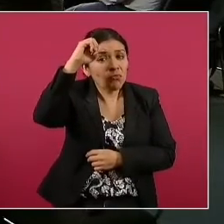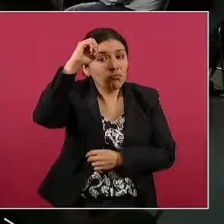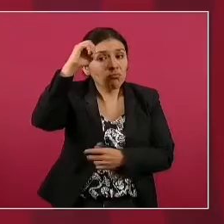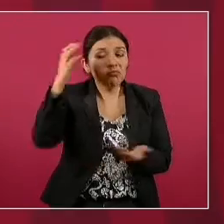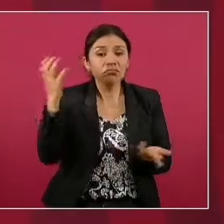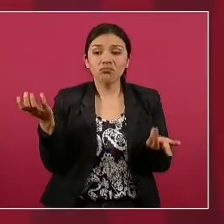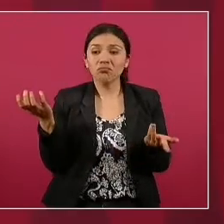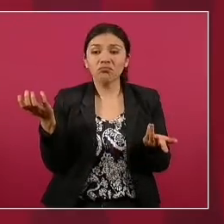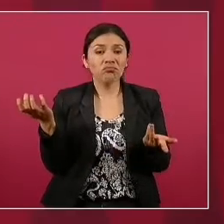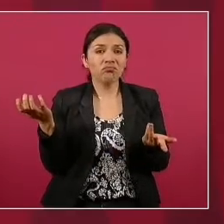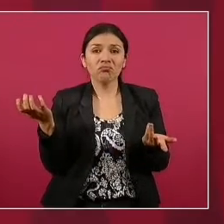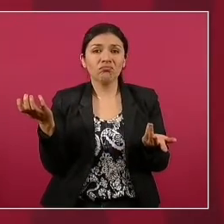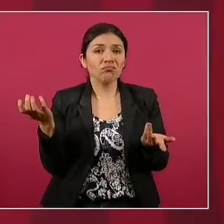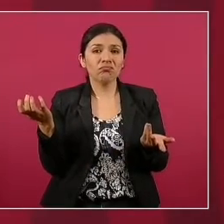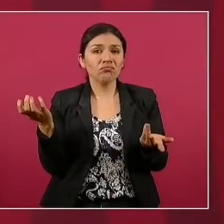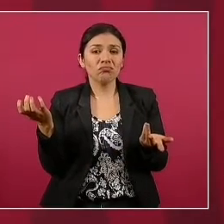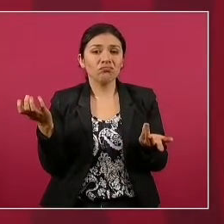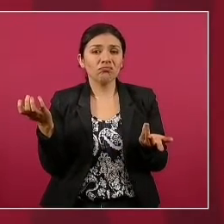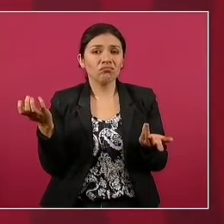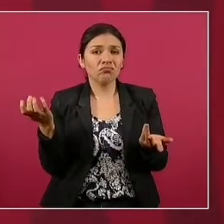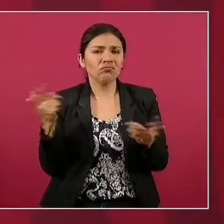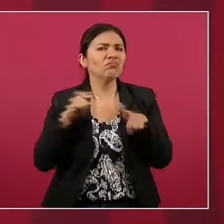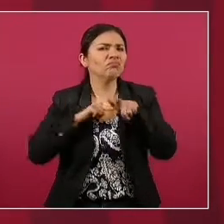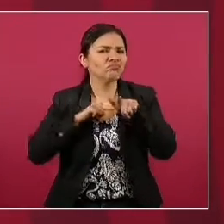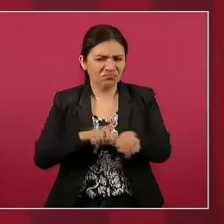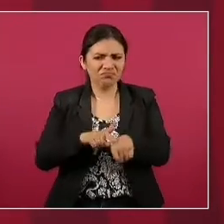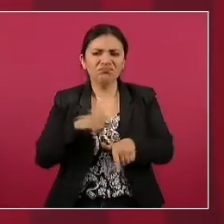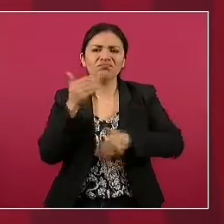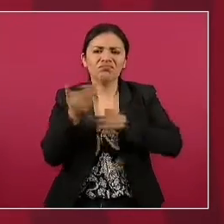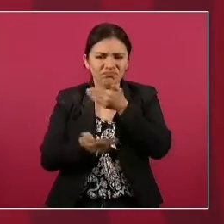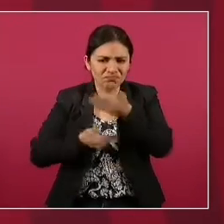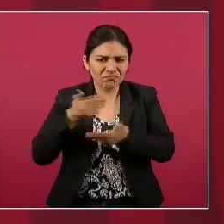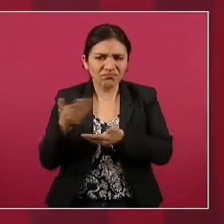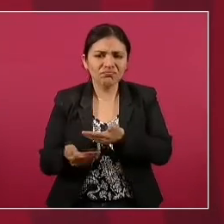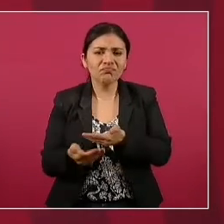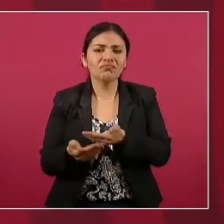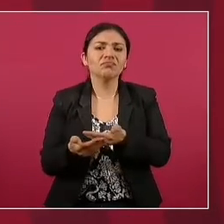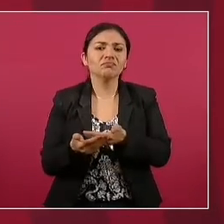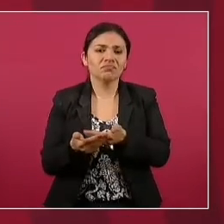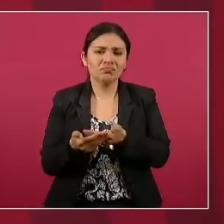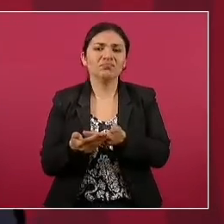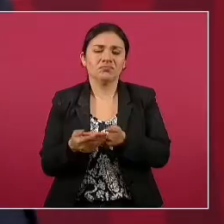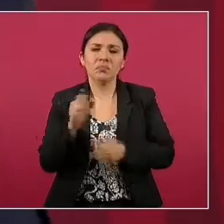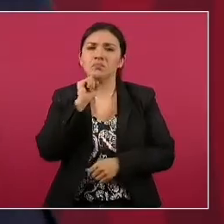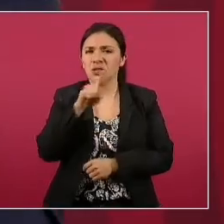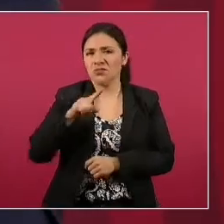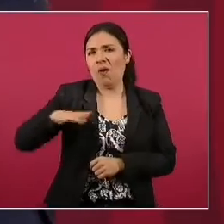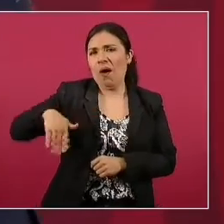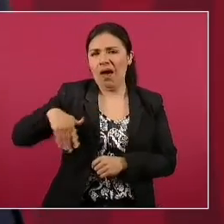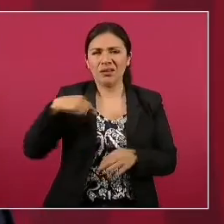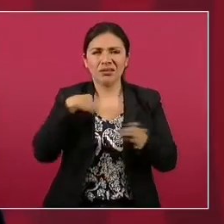No, vamos a seguir adelante y, como comentaba yo,